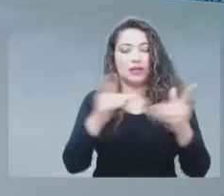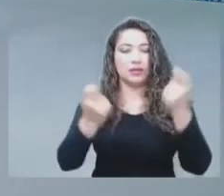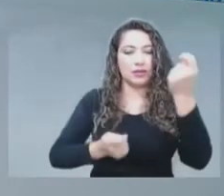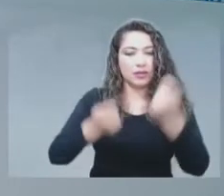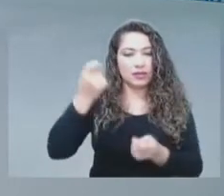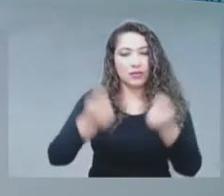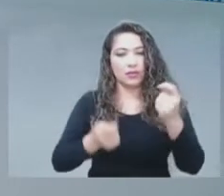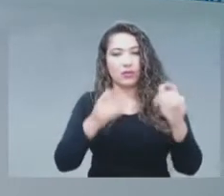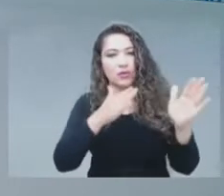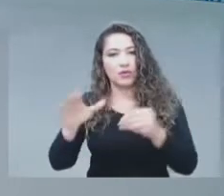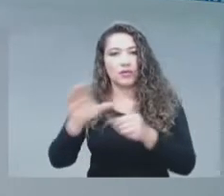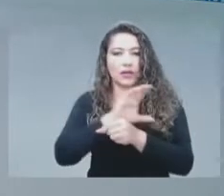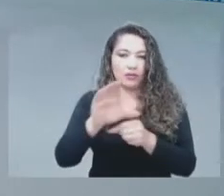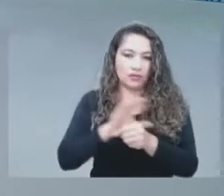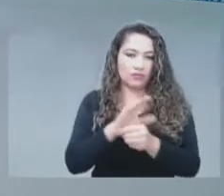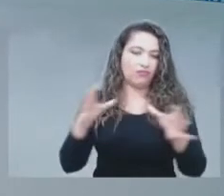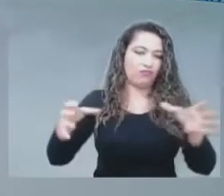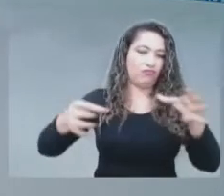sociedad.